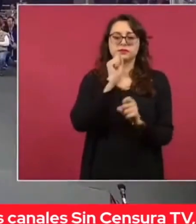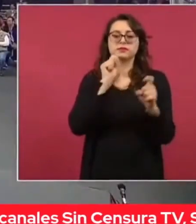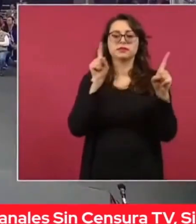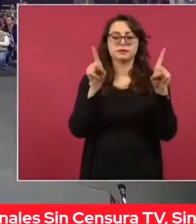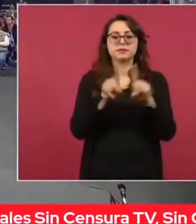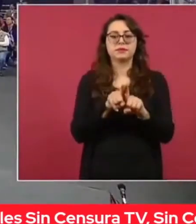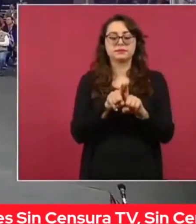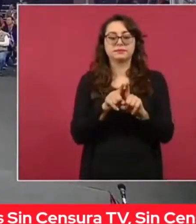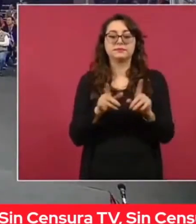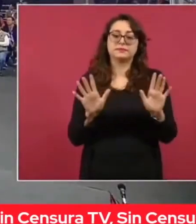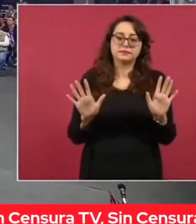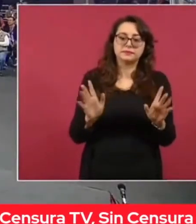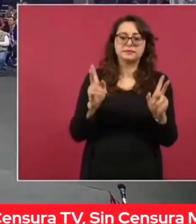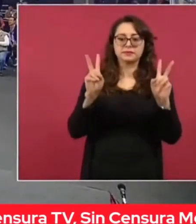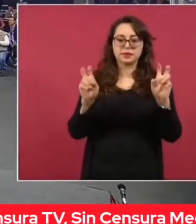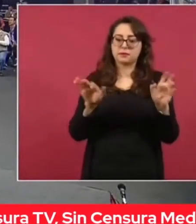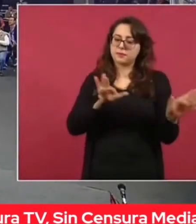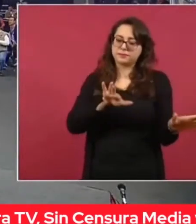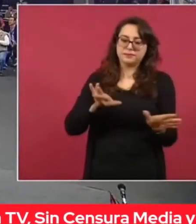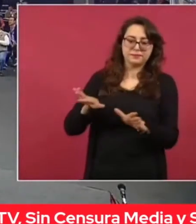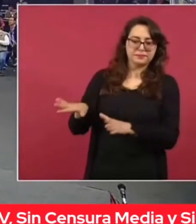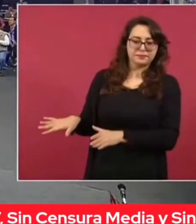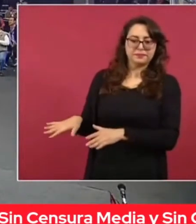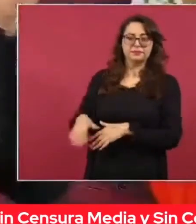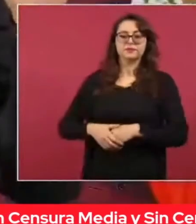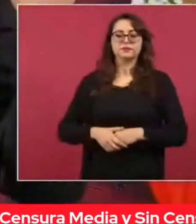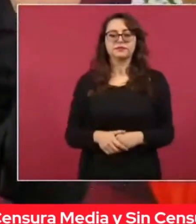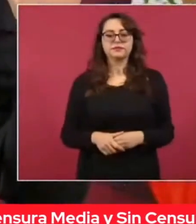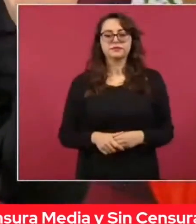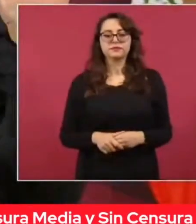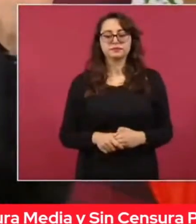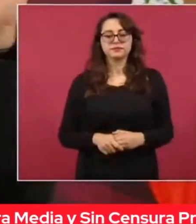que no puedo hablar de eso. Pero